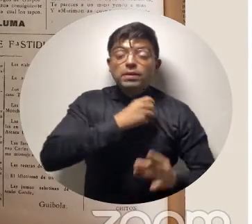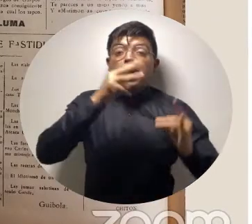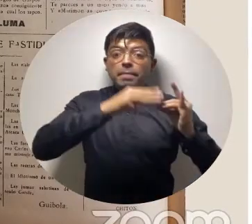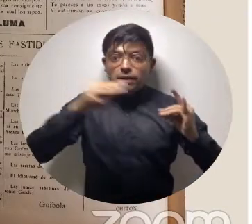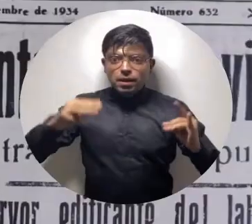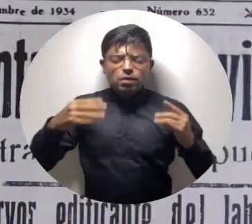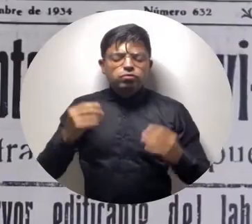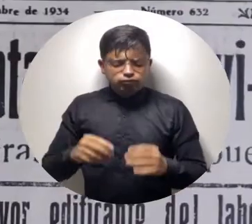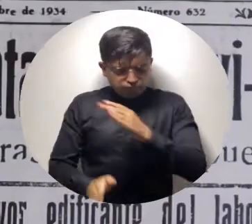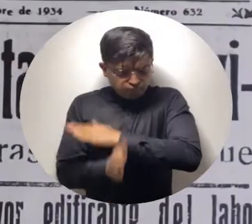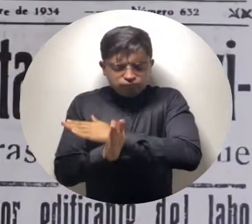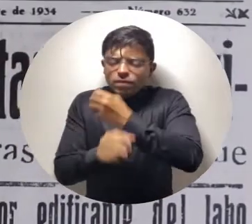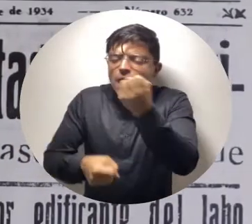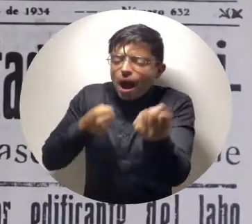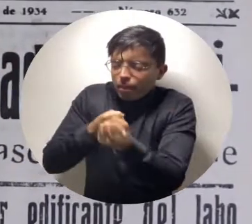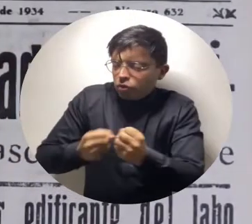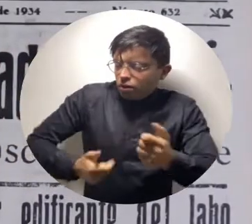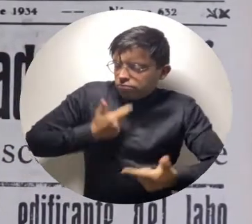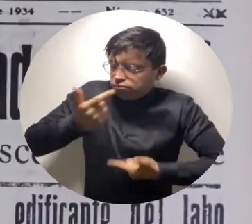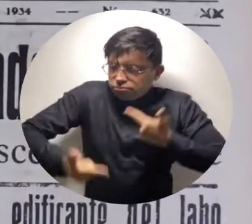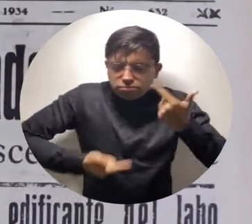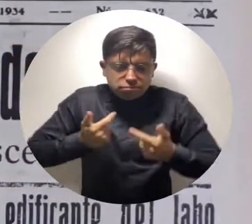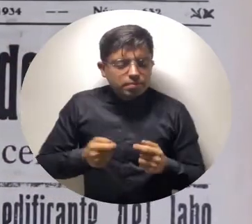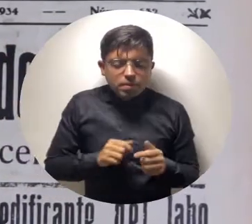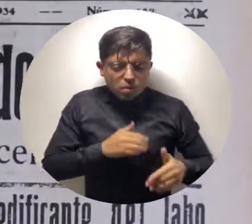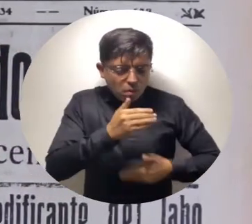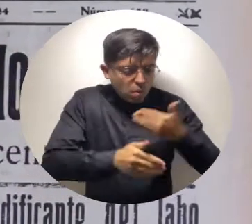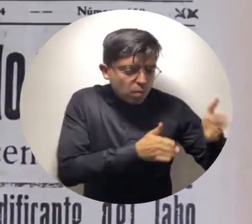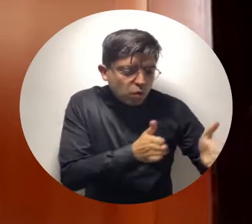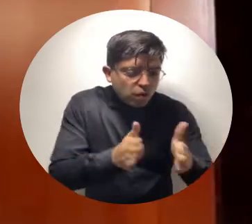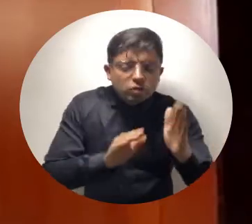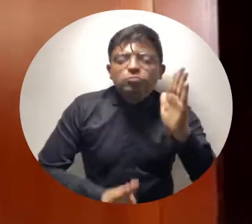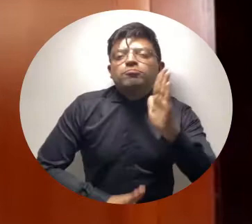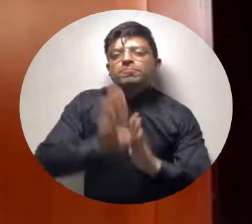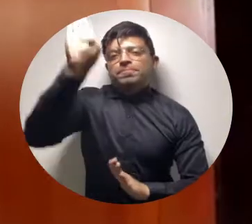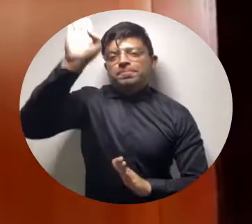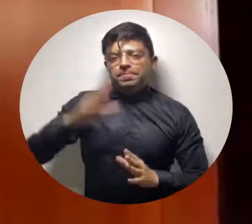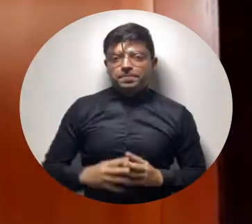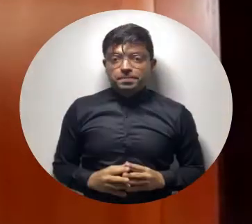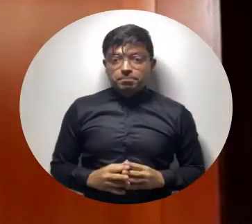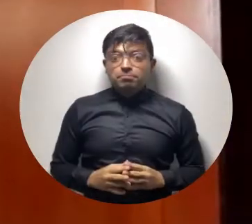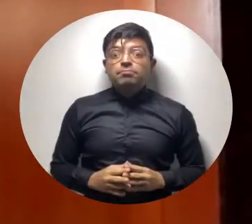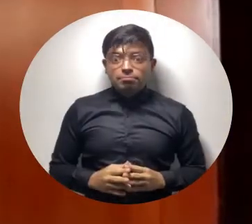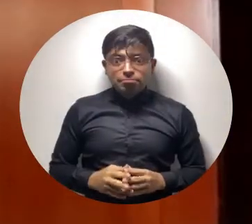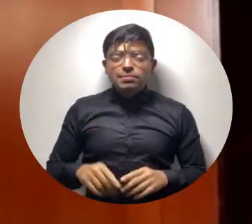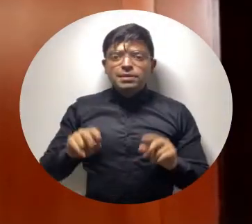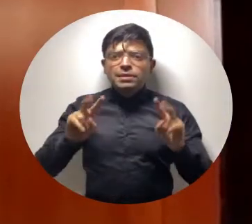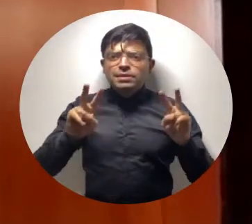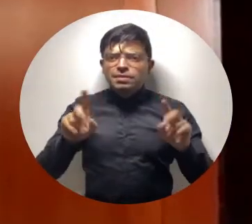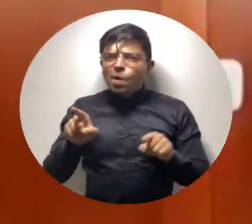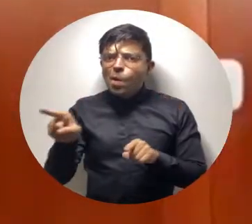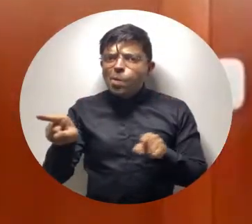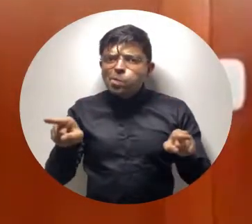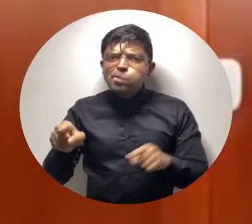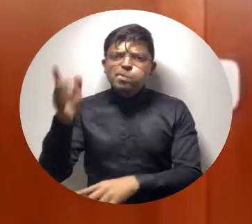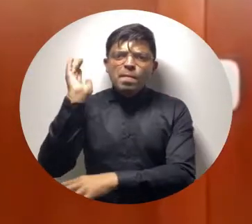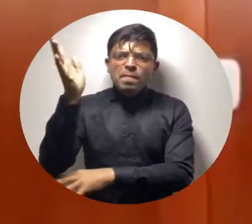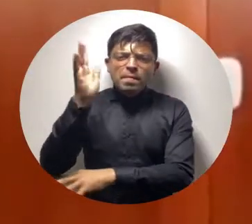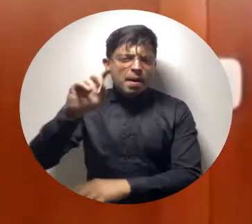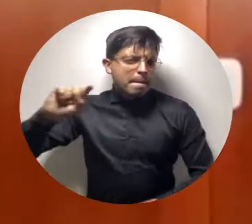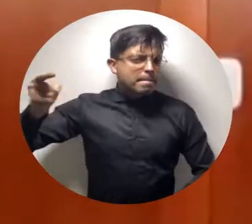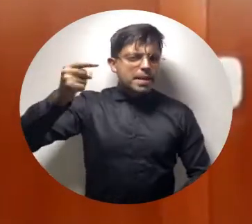apoyando estas iniciativas como rutas para avanzar. Contamos con conferencistas de primer nivel. Fue